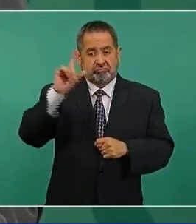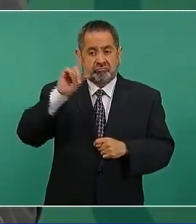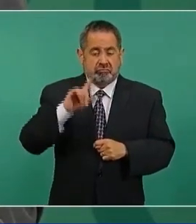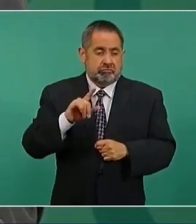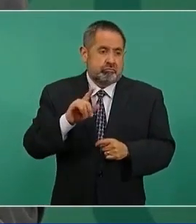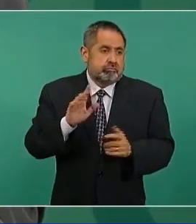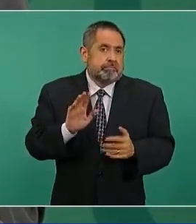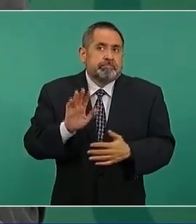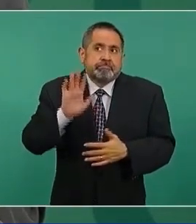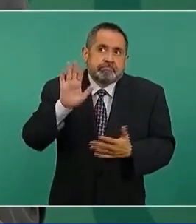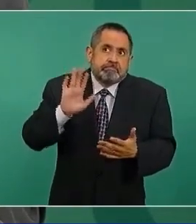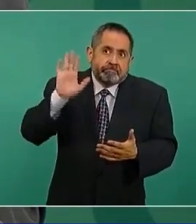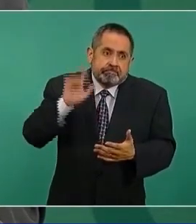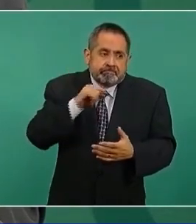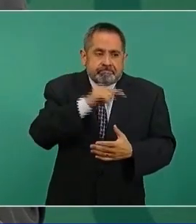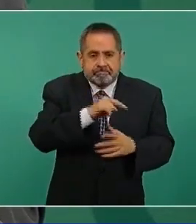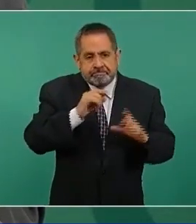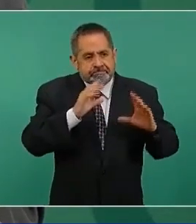aparentemente